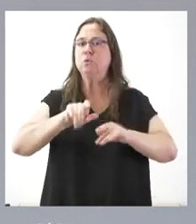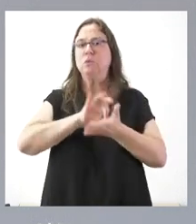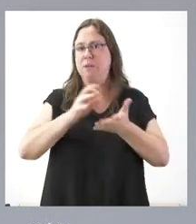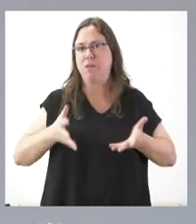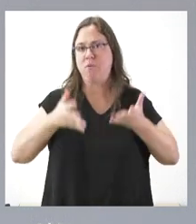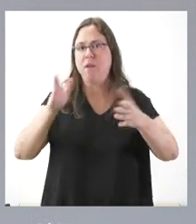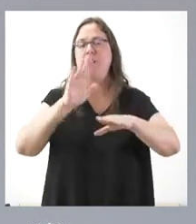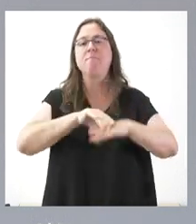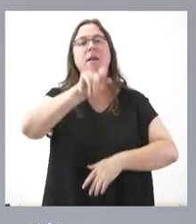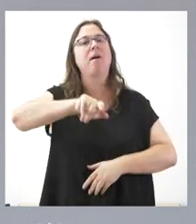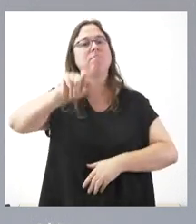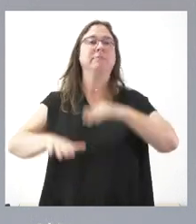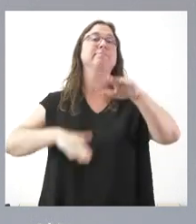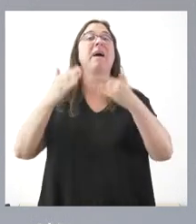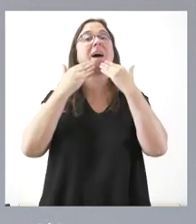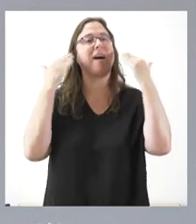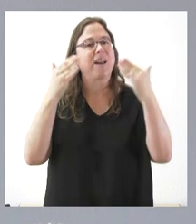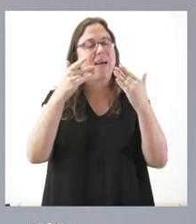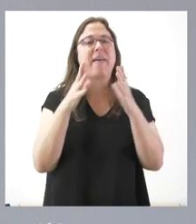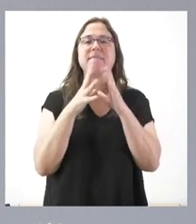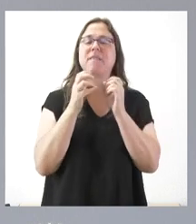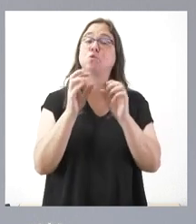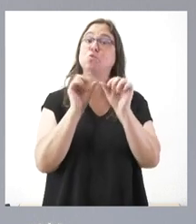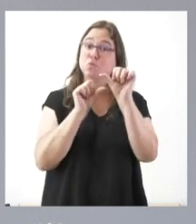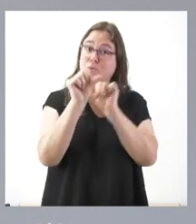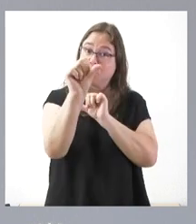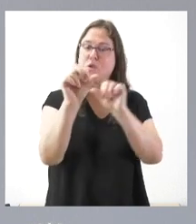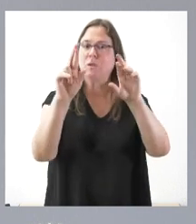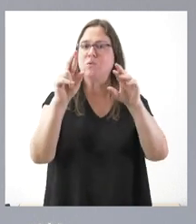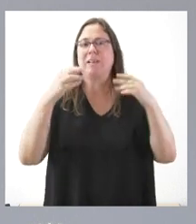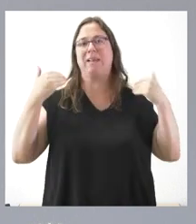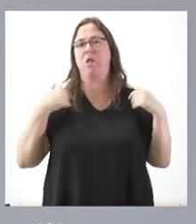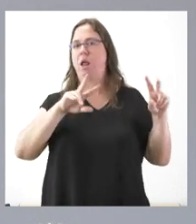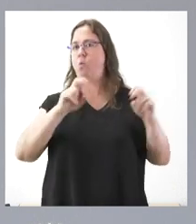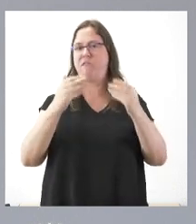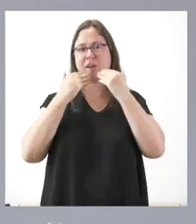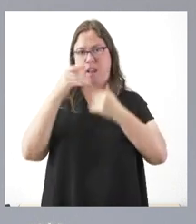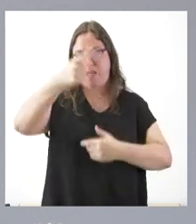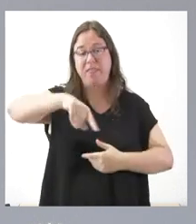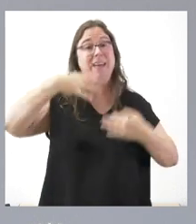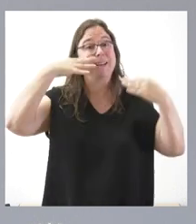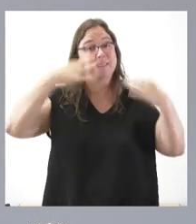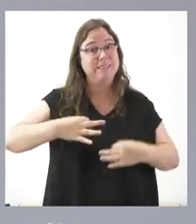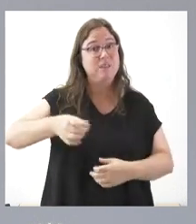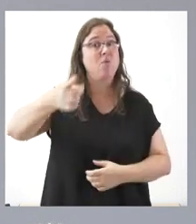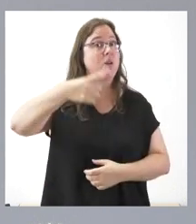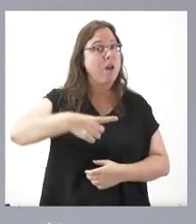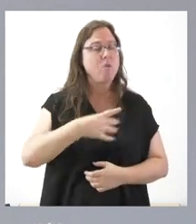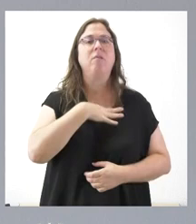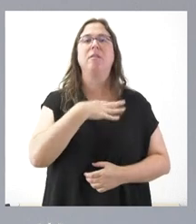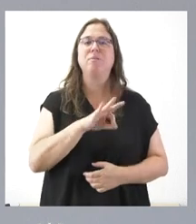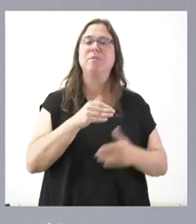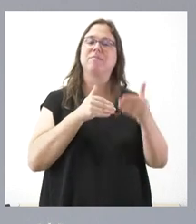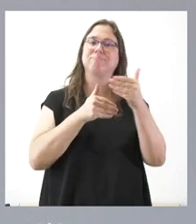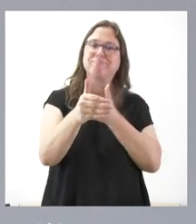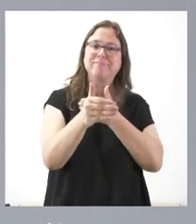también al que da el paso adelante y desearle también las mejores de las fortunas en sus nuevas responsabilidades, que seguramente y con toda probabilidad es también la